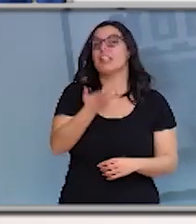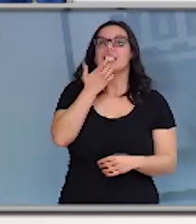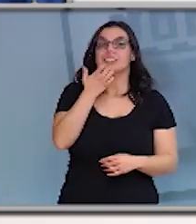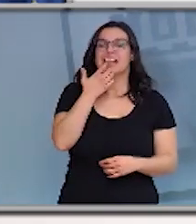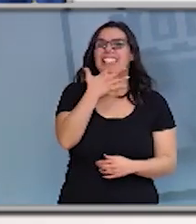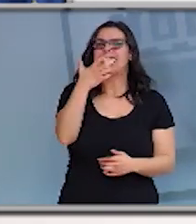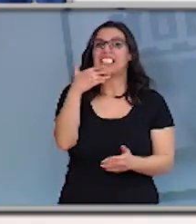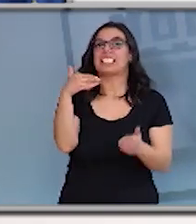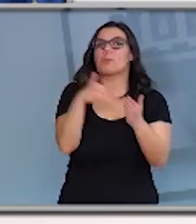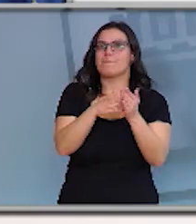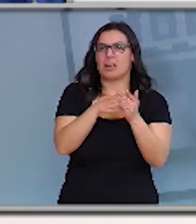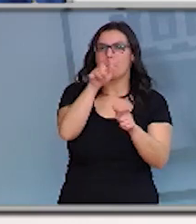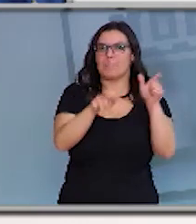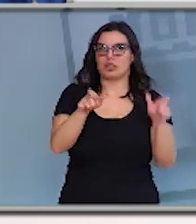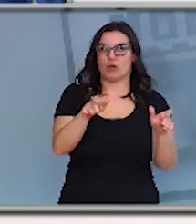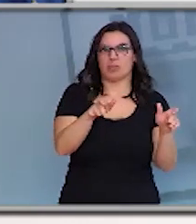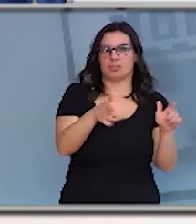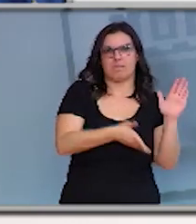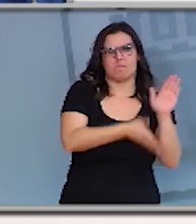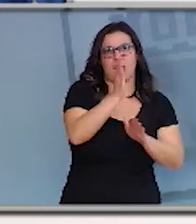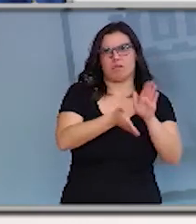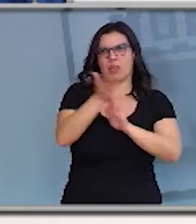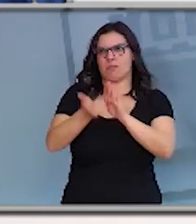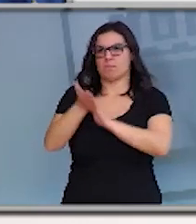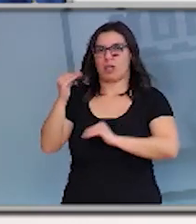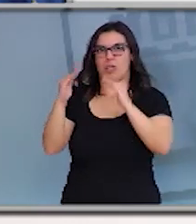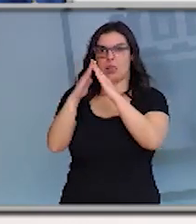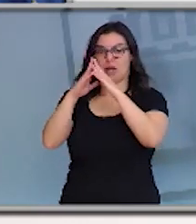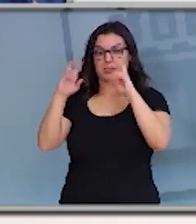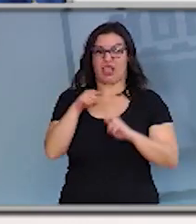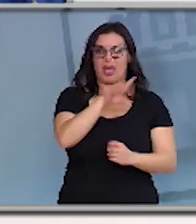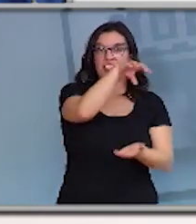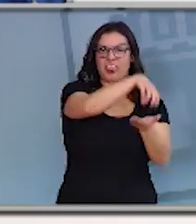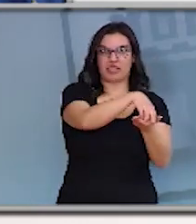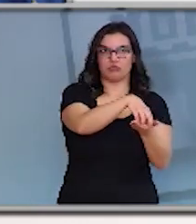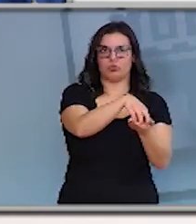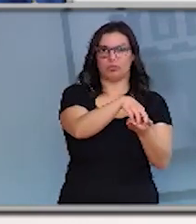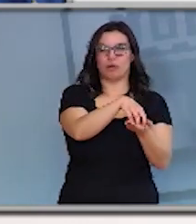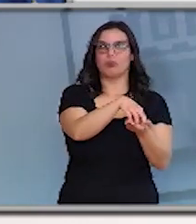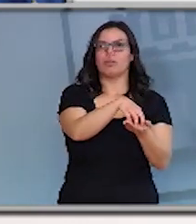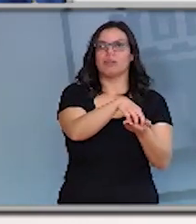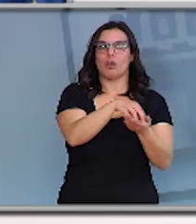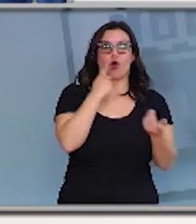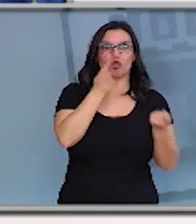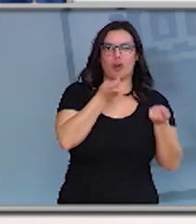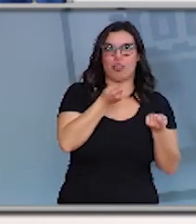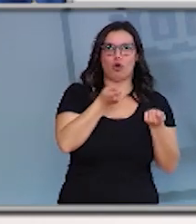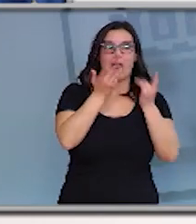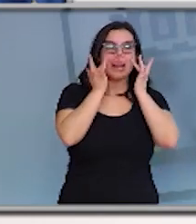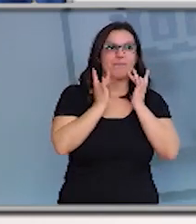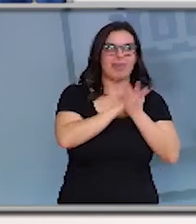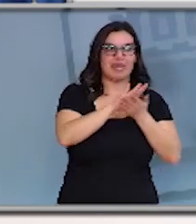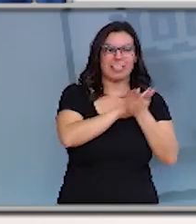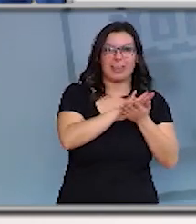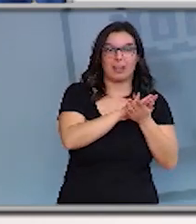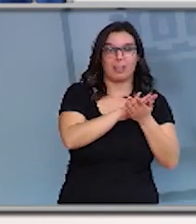a 500.000 personas a su casa de un centro donde están controlados, se guardan medidas higiénicas y las mandamos y no